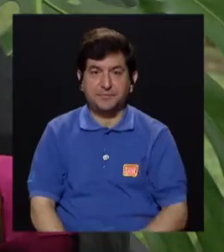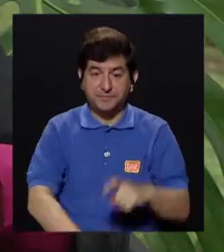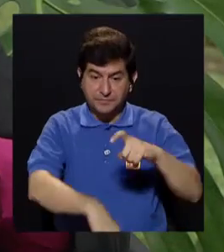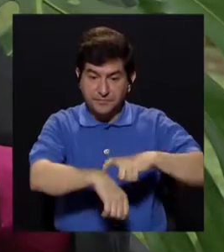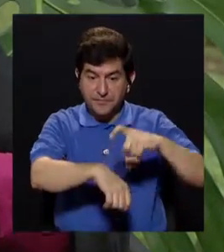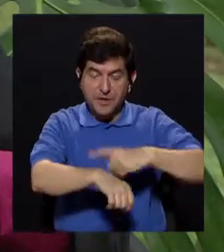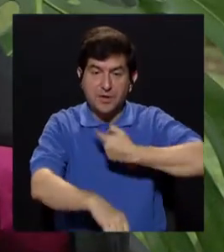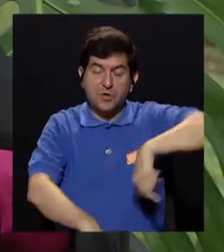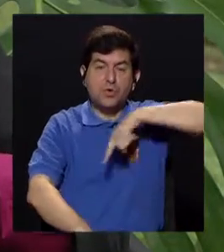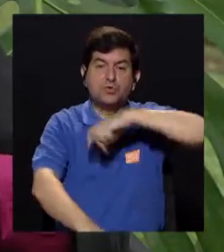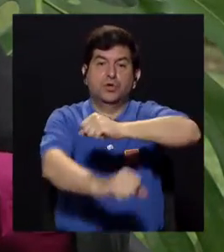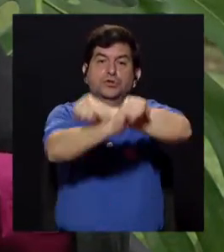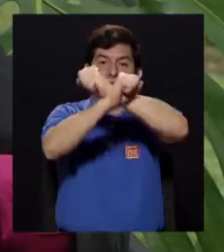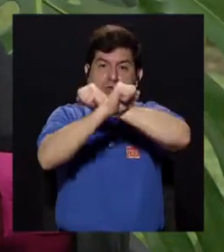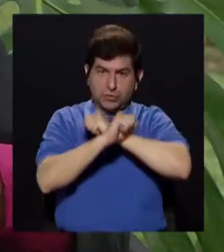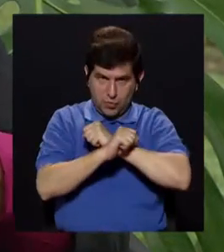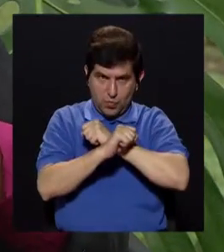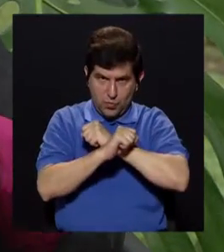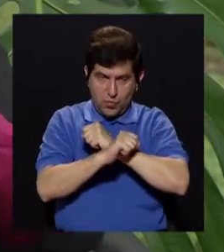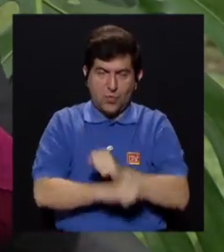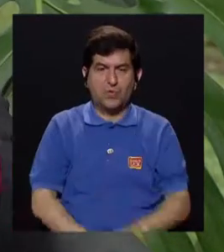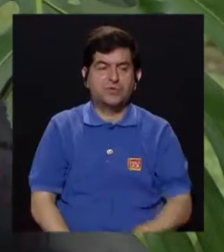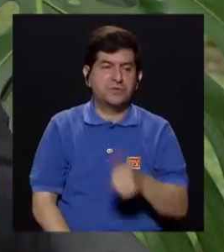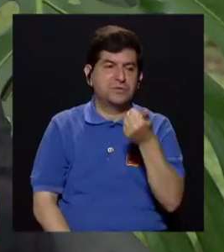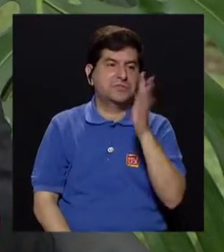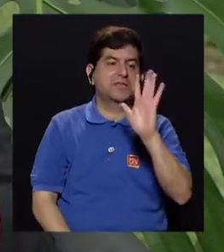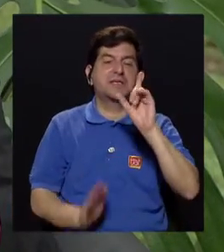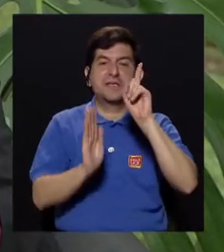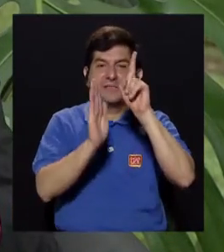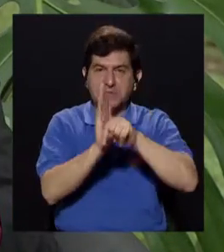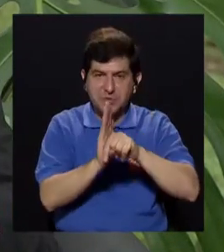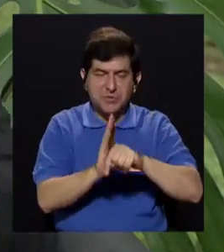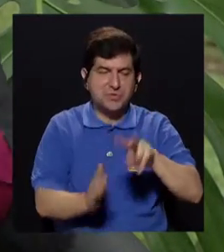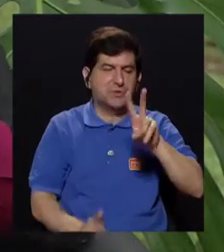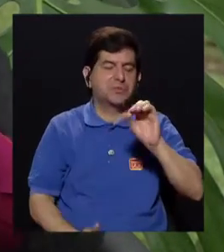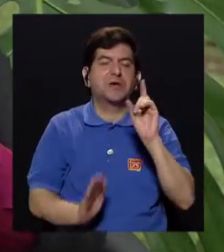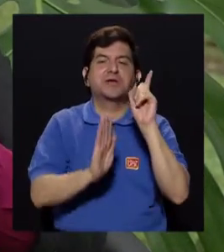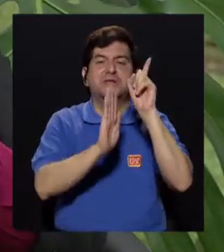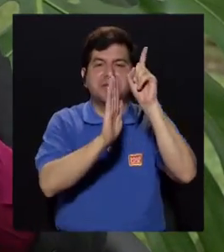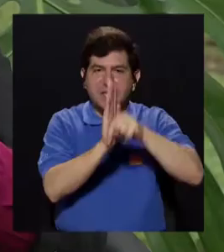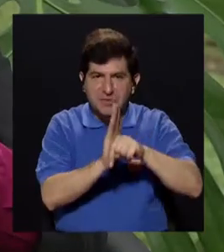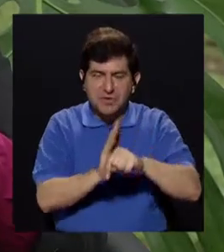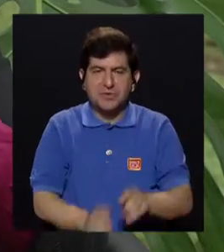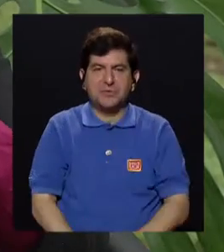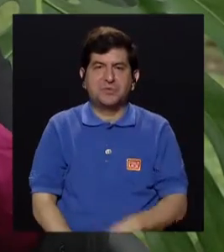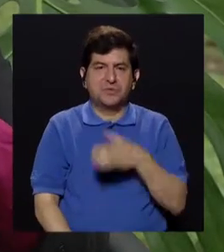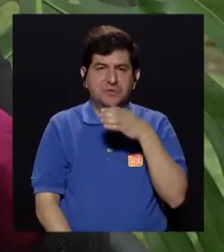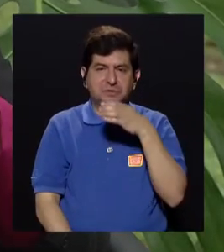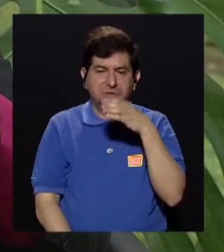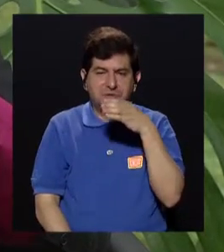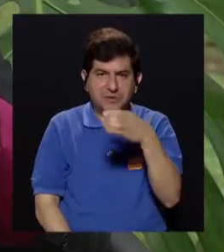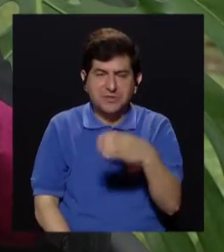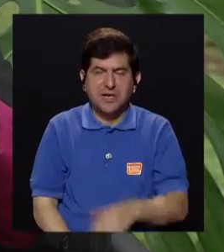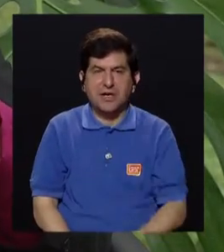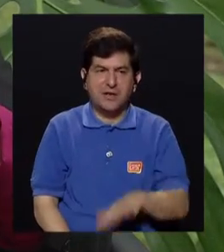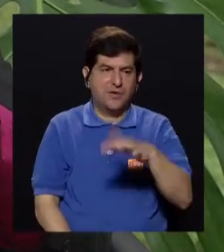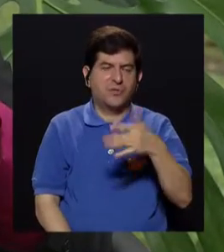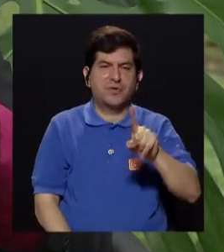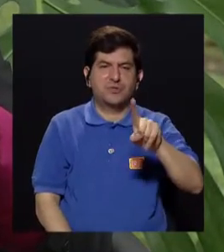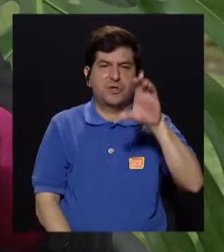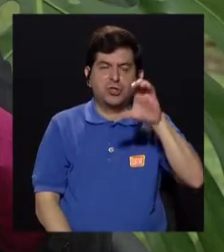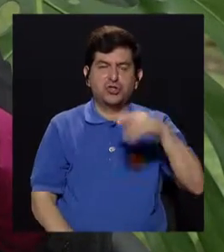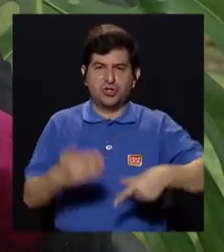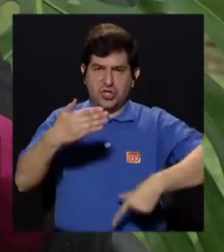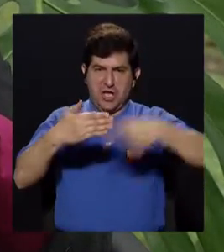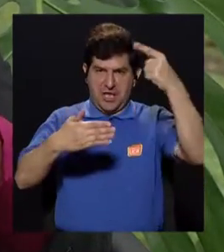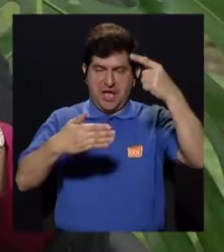momento que nosotros garantizamos que por lo menos 15 minutos o 20 minutos el calor a cerca de más o menos